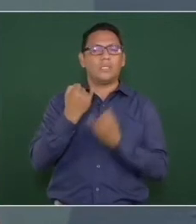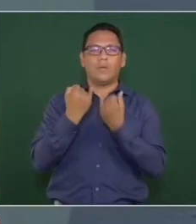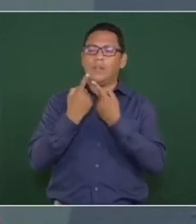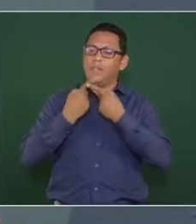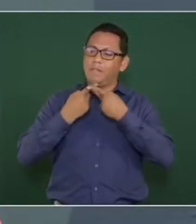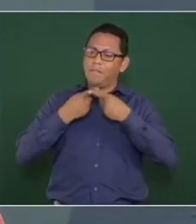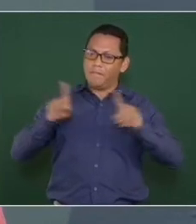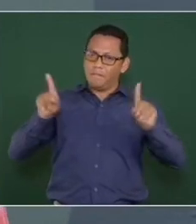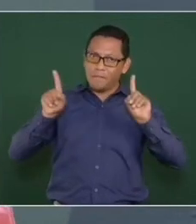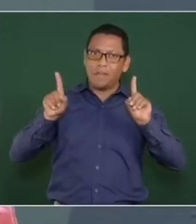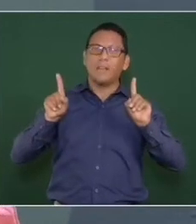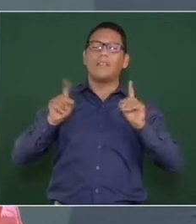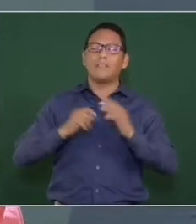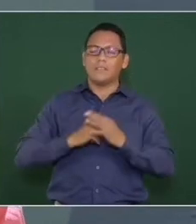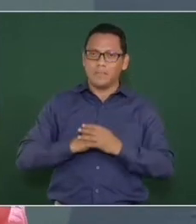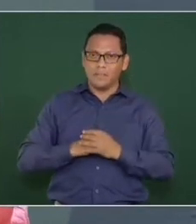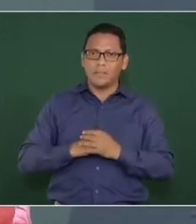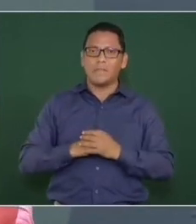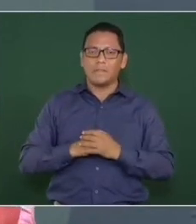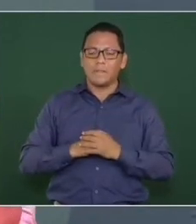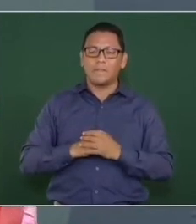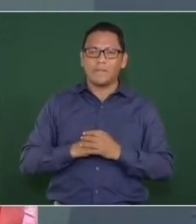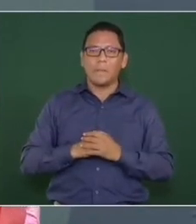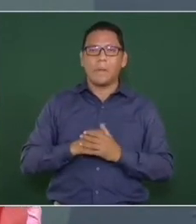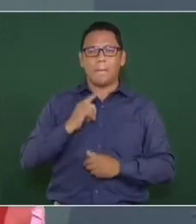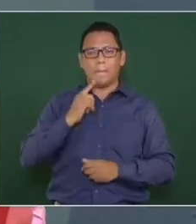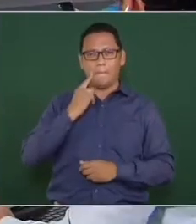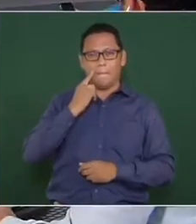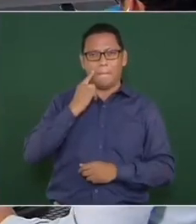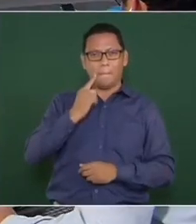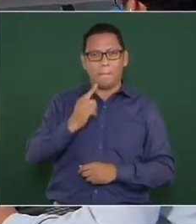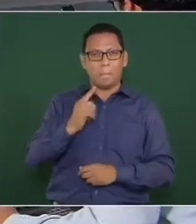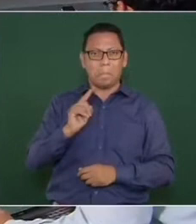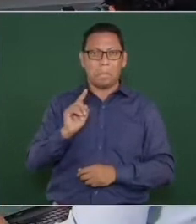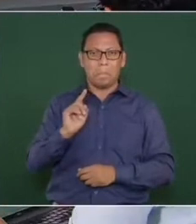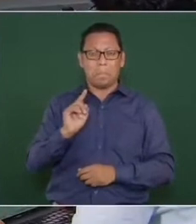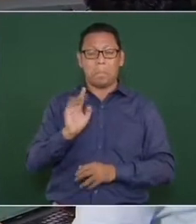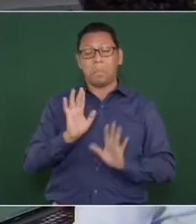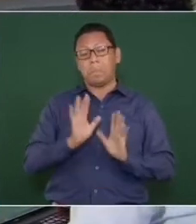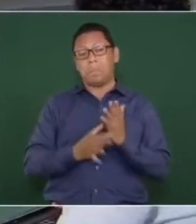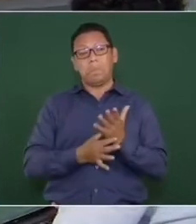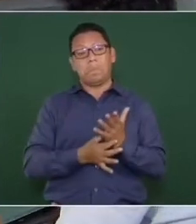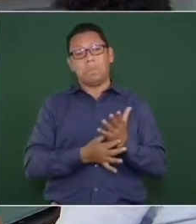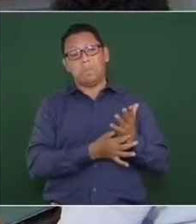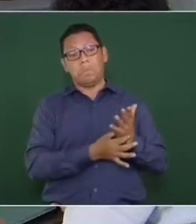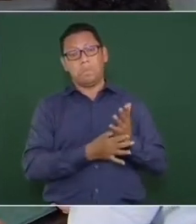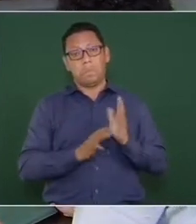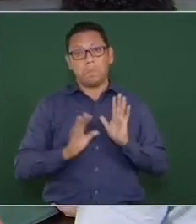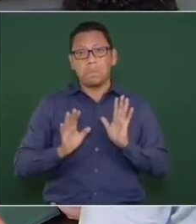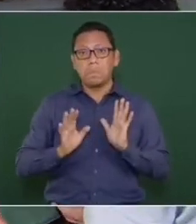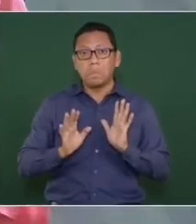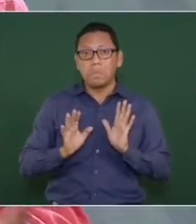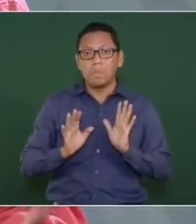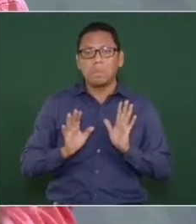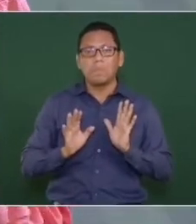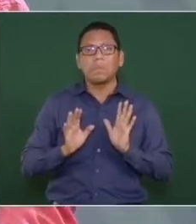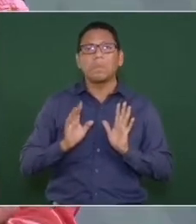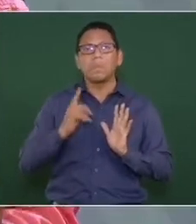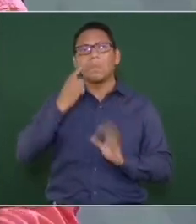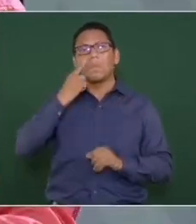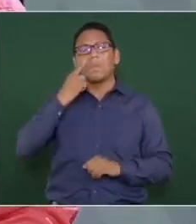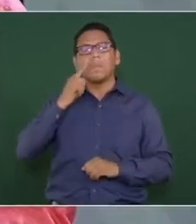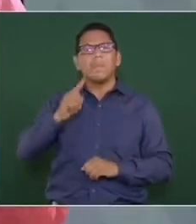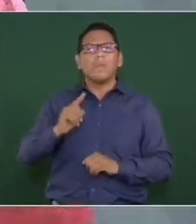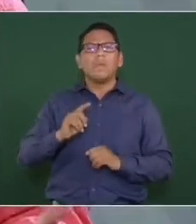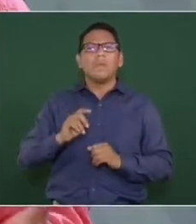Entonces, y decía que cuál es la